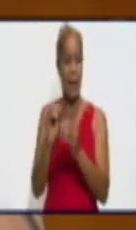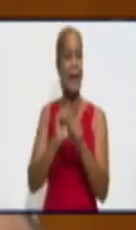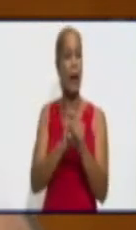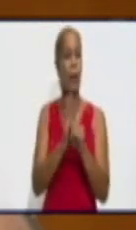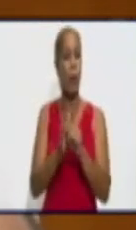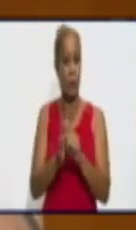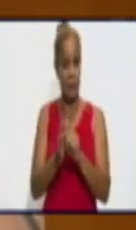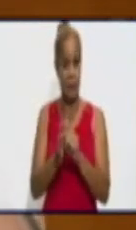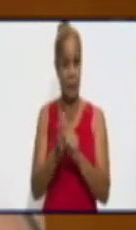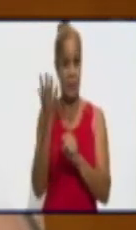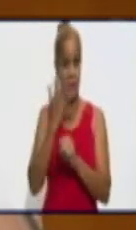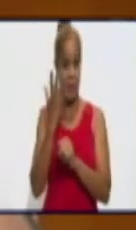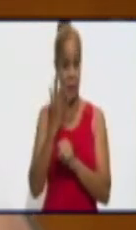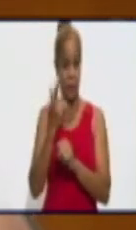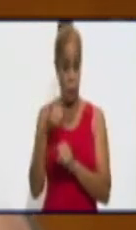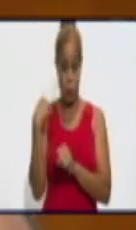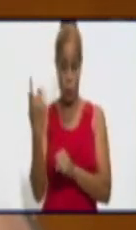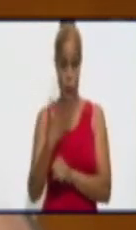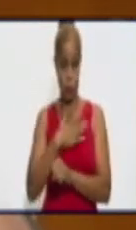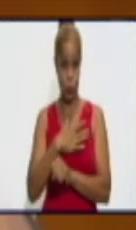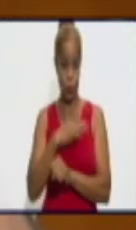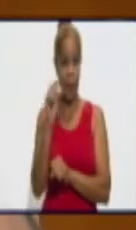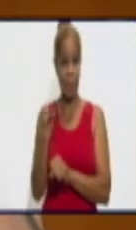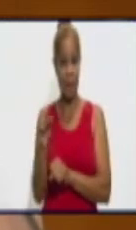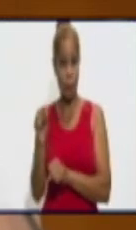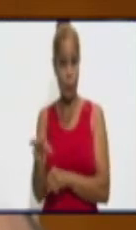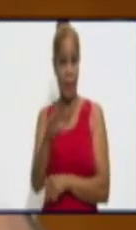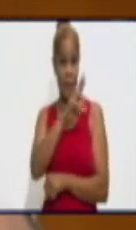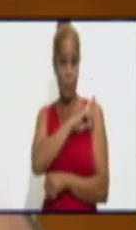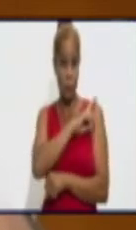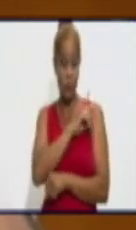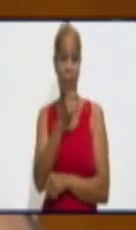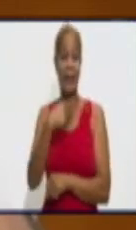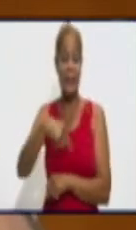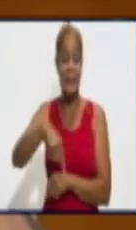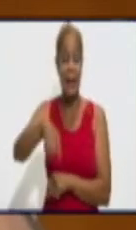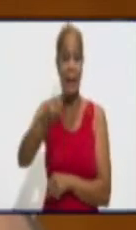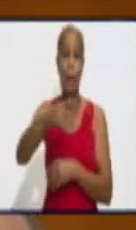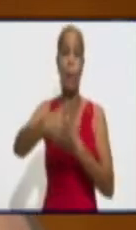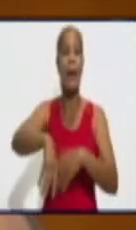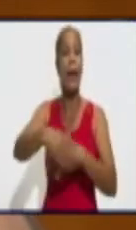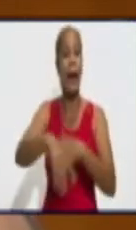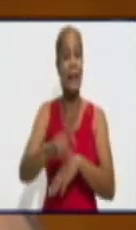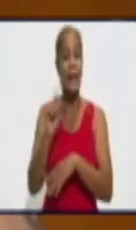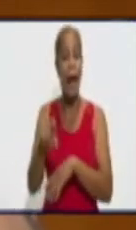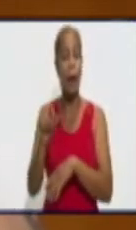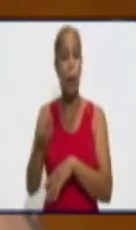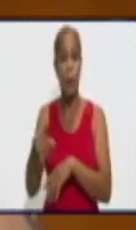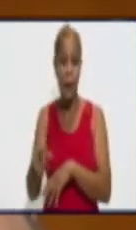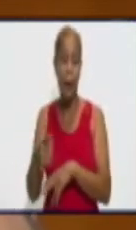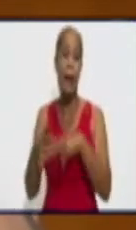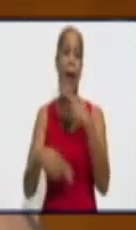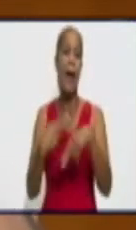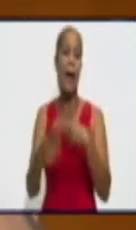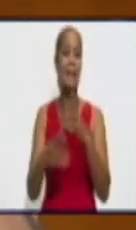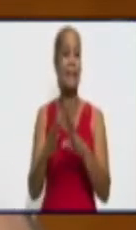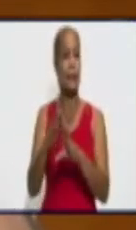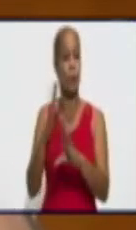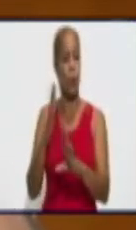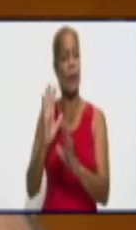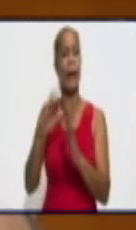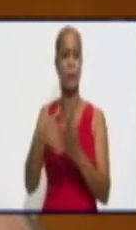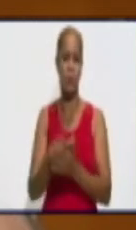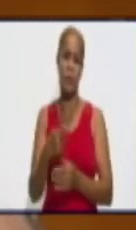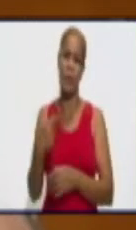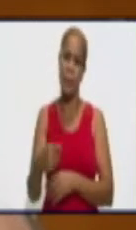salimos, los que salimos a la calle, los que salimos y entramos todos los días. Entonces, pensemos, pensemos en lo que nos toca